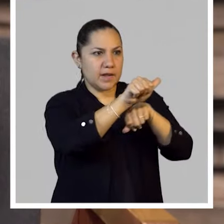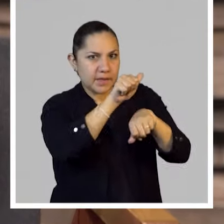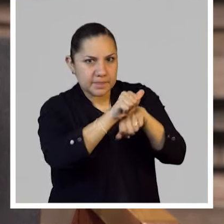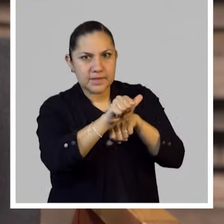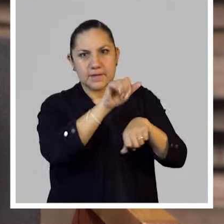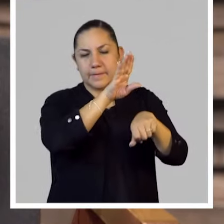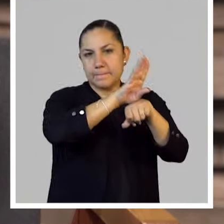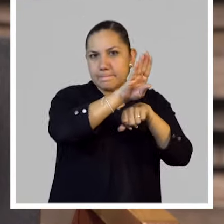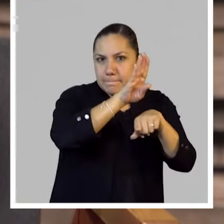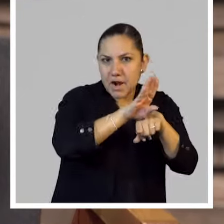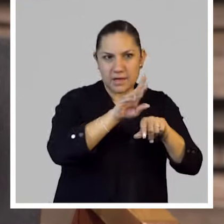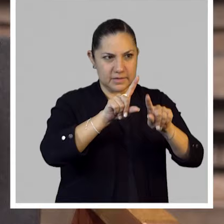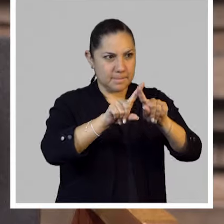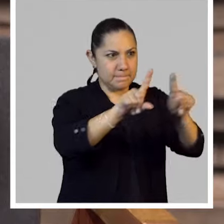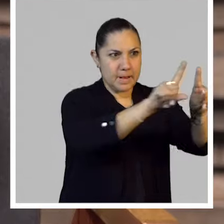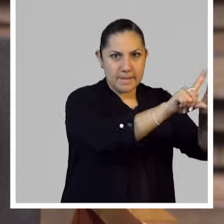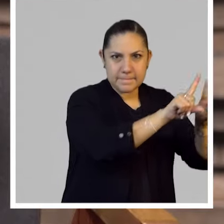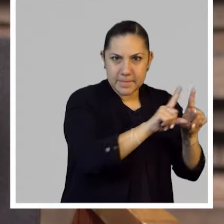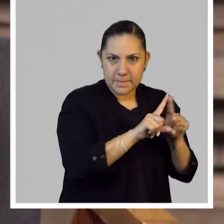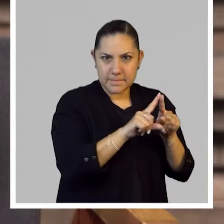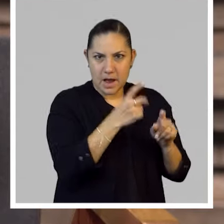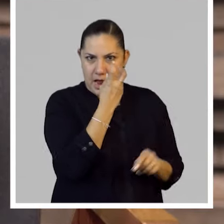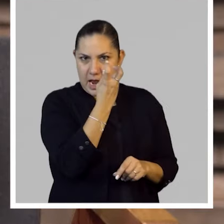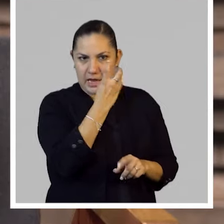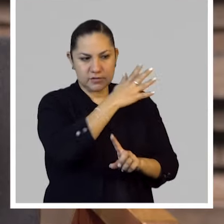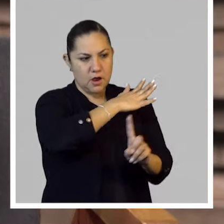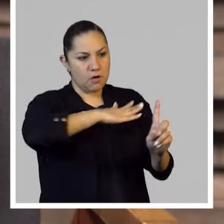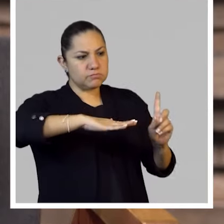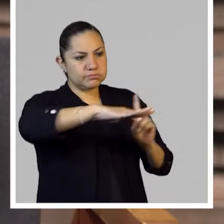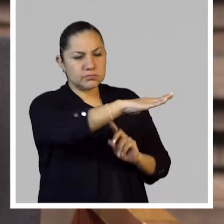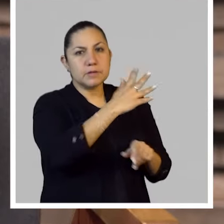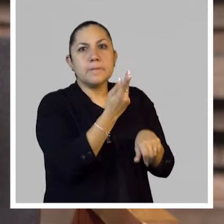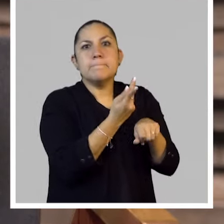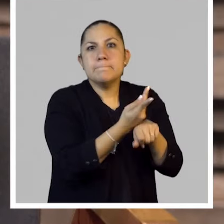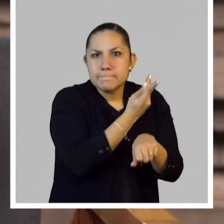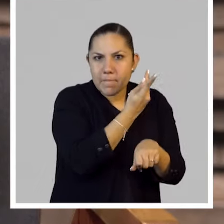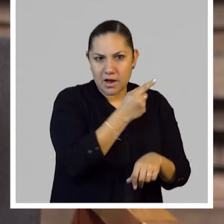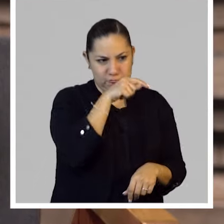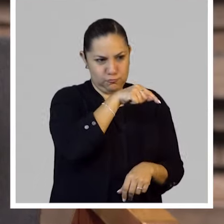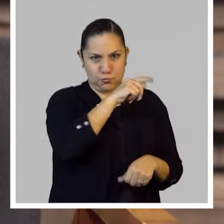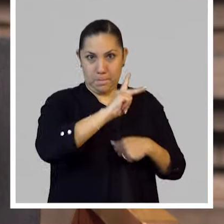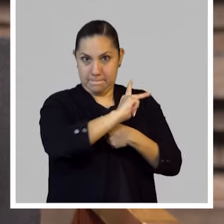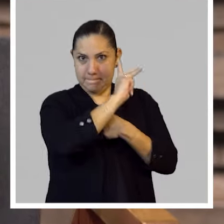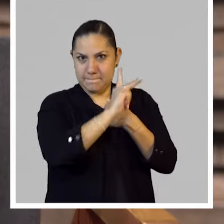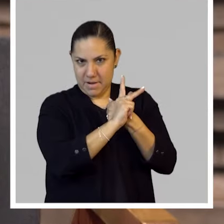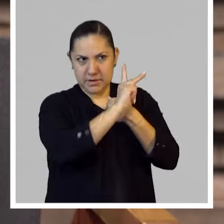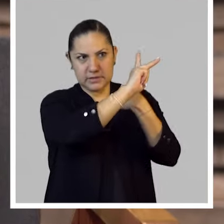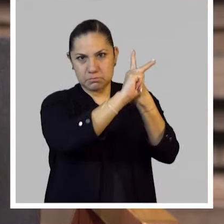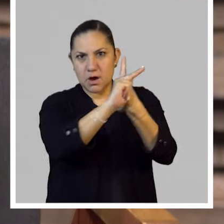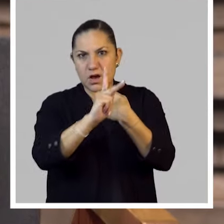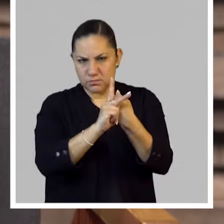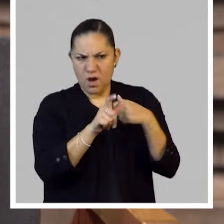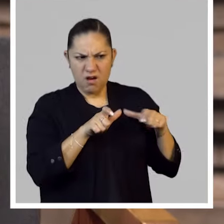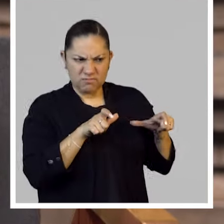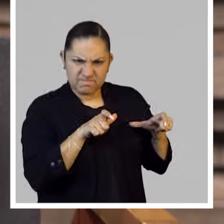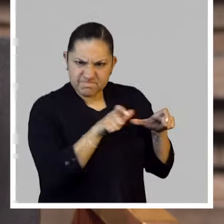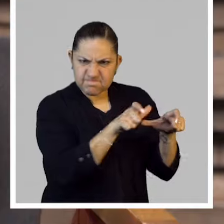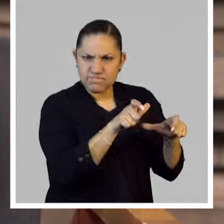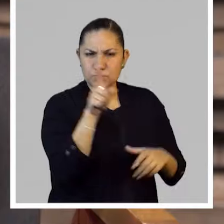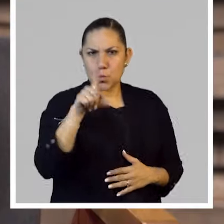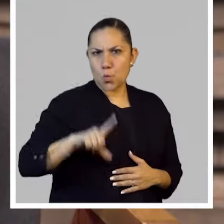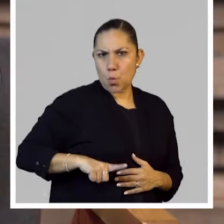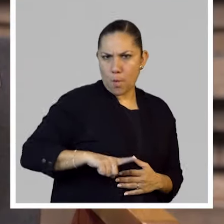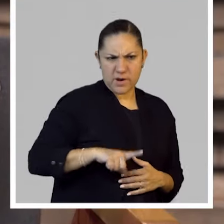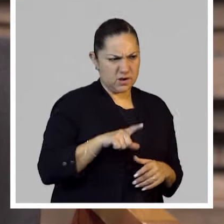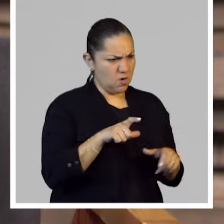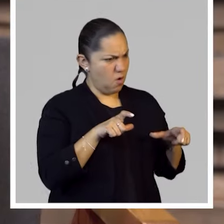Argentina, en Brasil, que están comunicando esta situación de represión en sus latitudes y